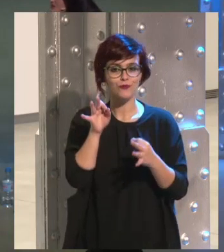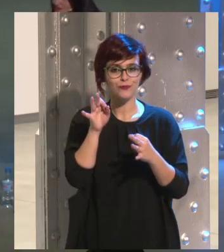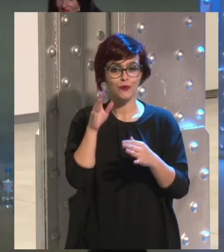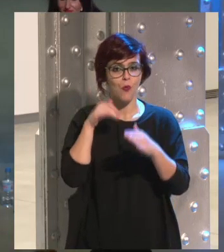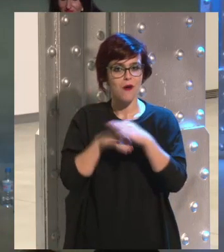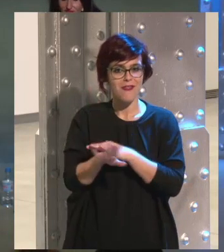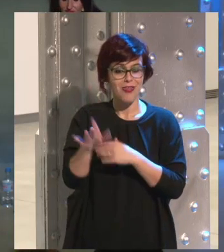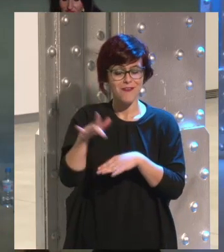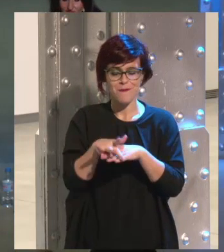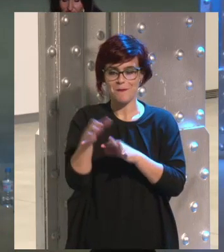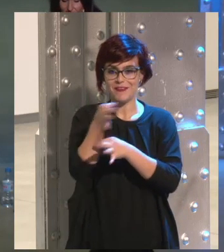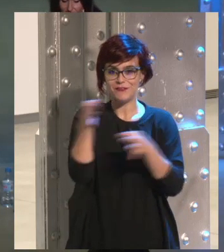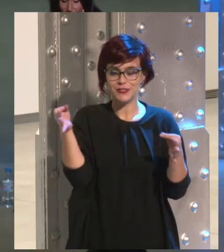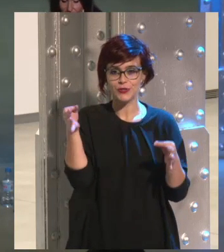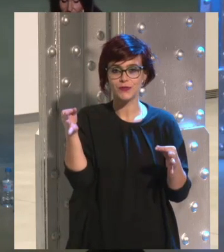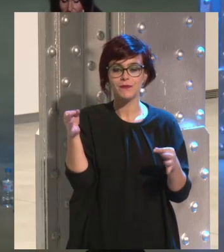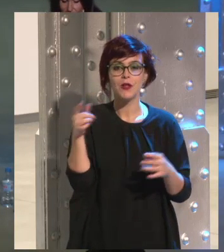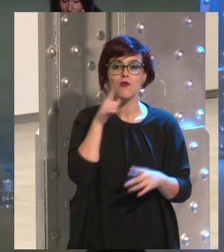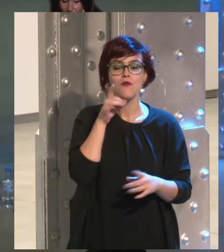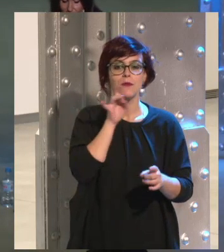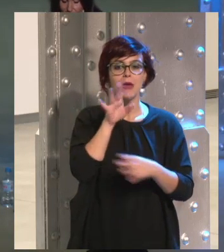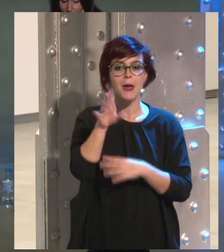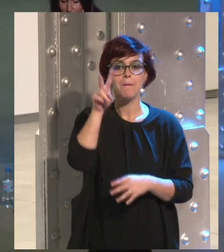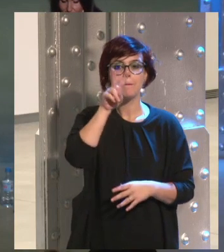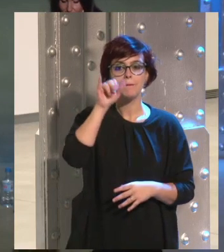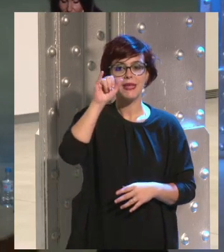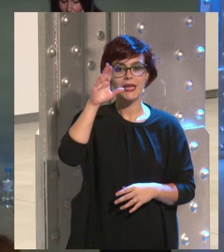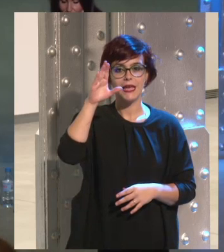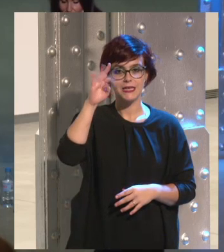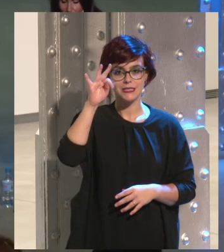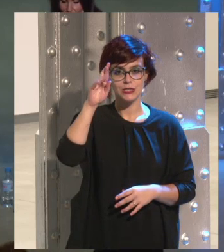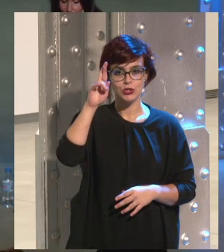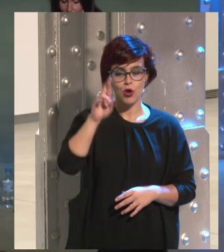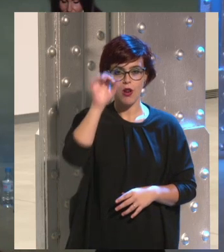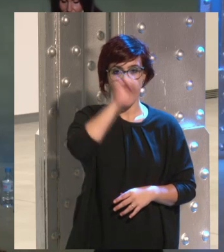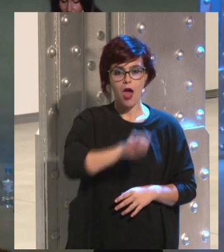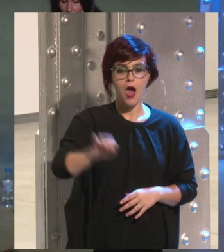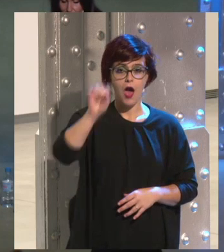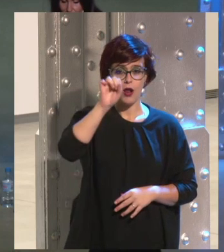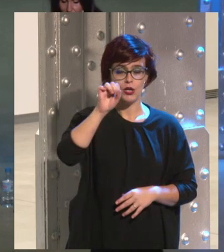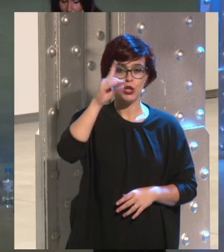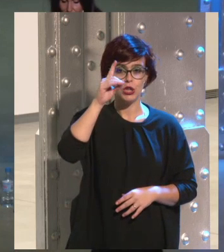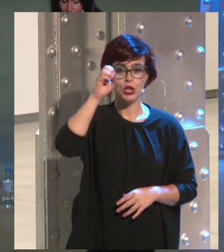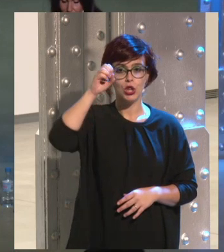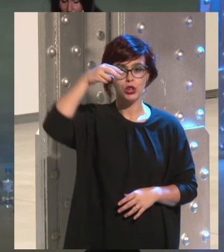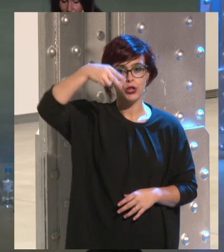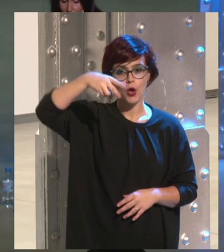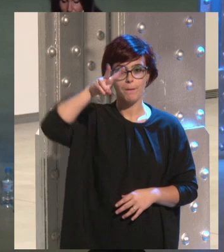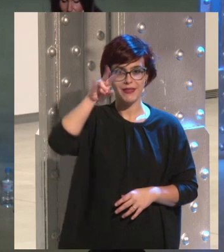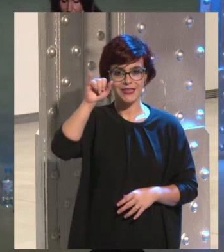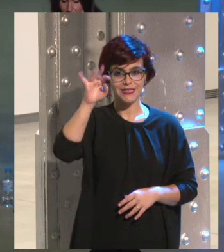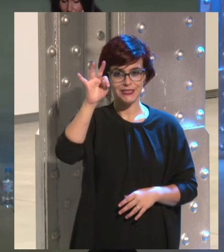me va como anillo al dedo, lo envía Víctor arroba Don Vito 2020